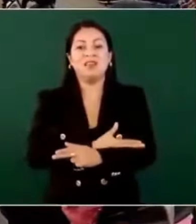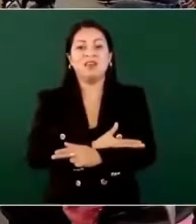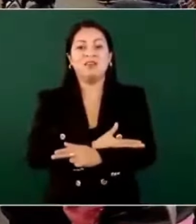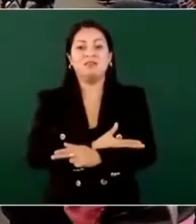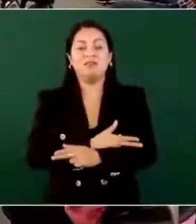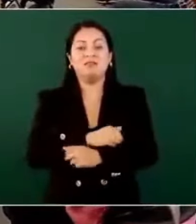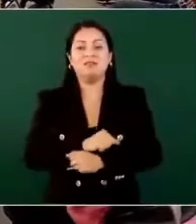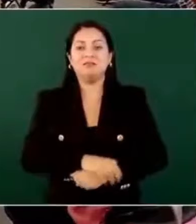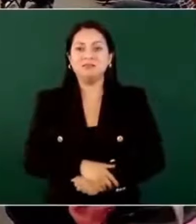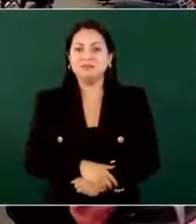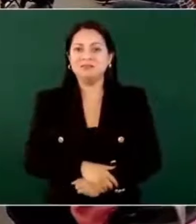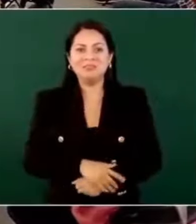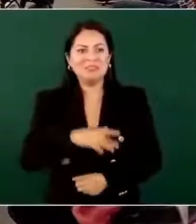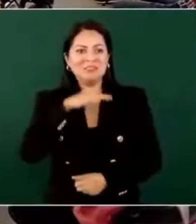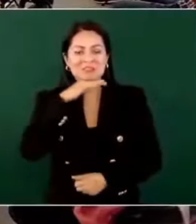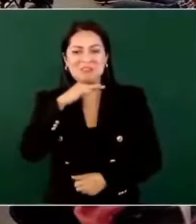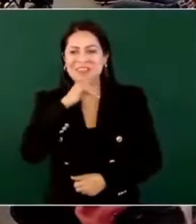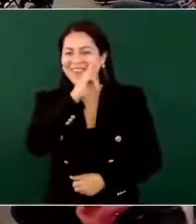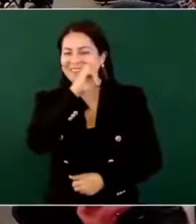incorruptible.